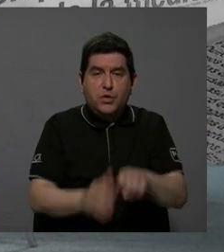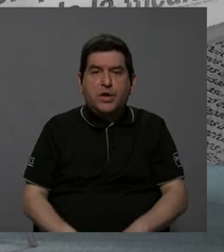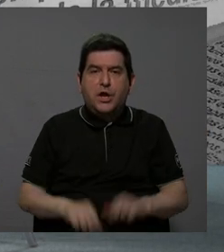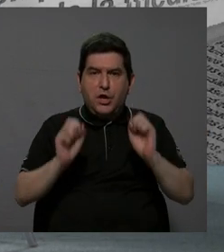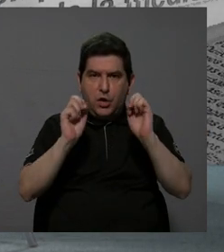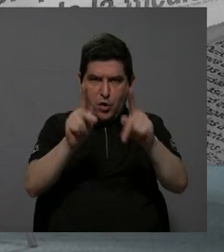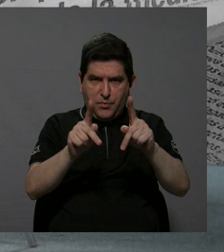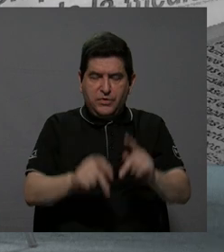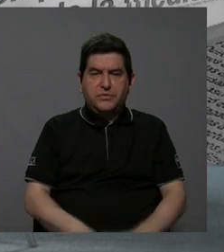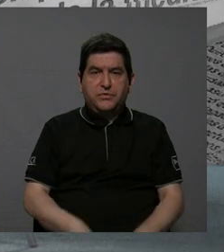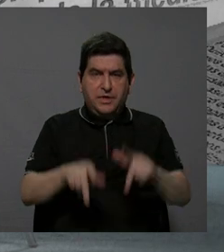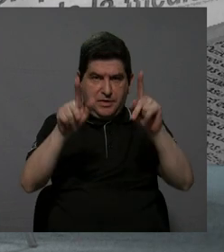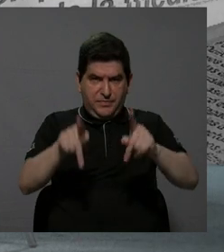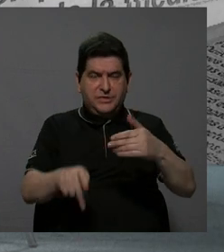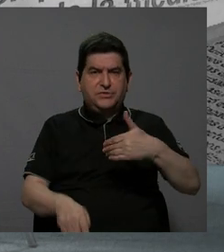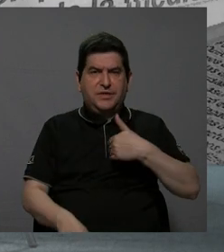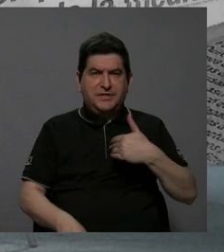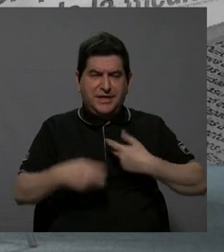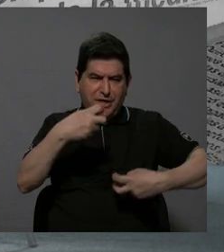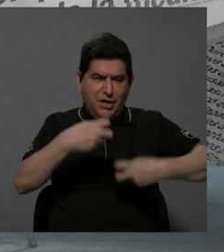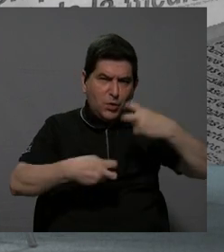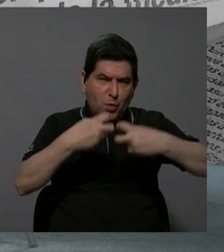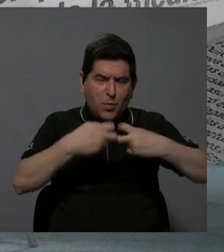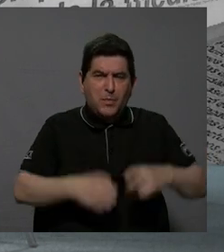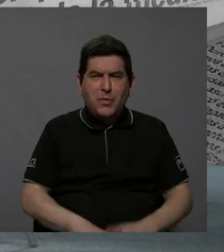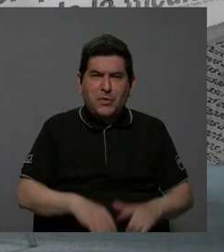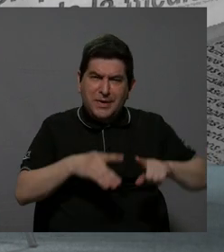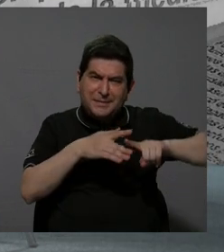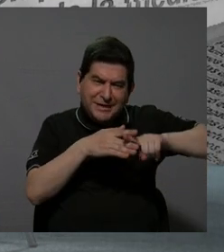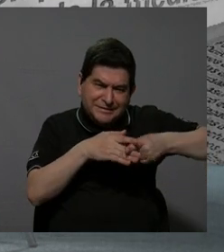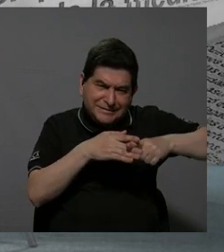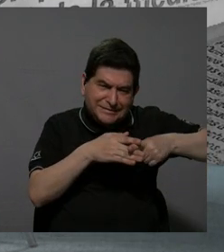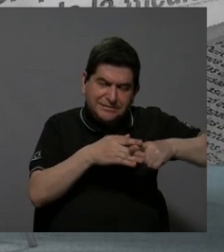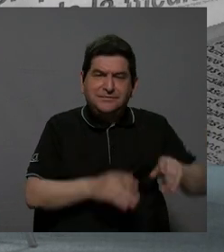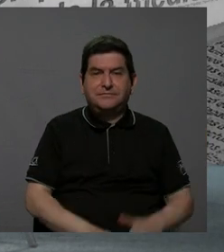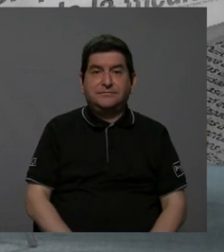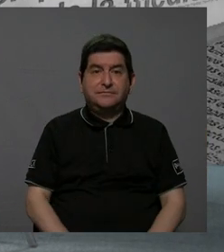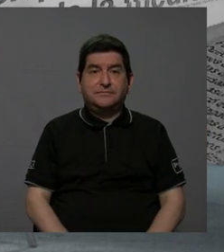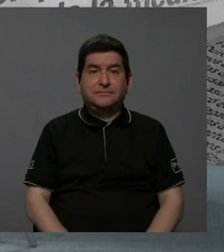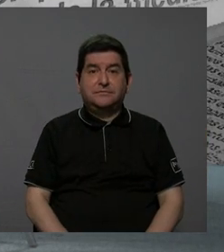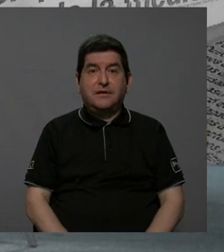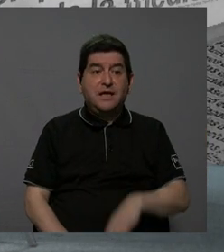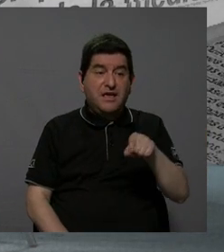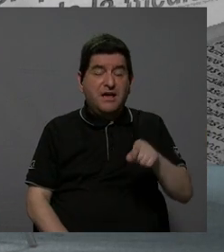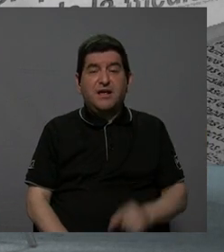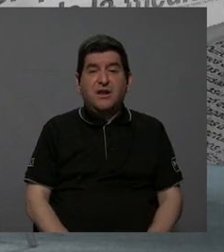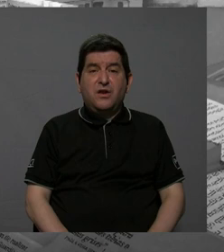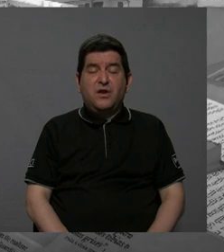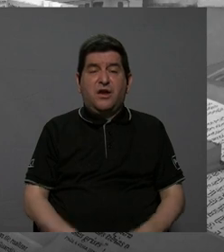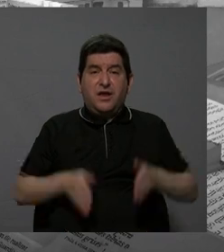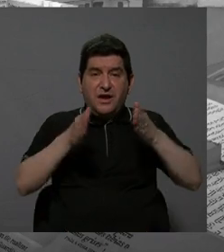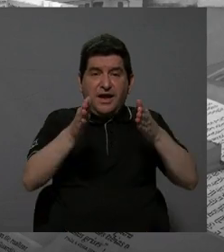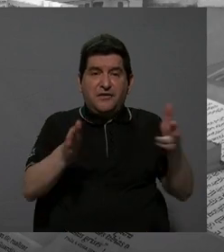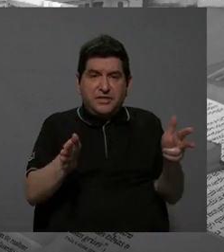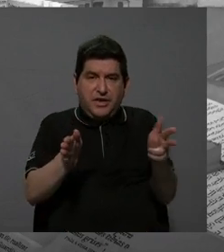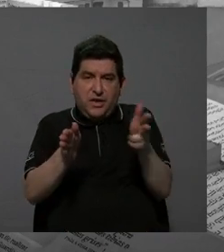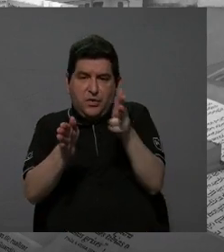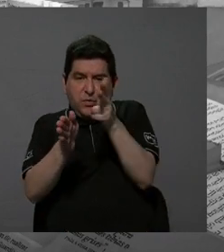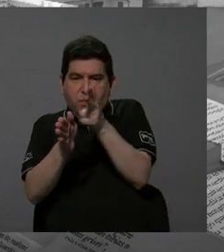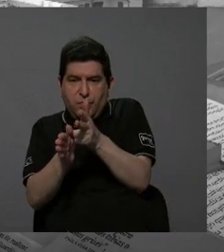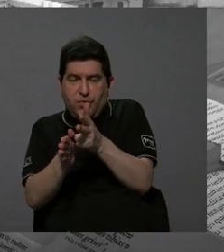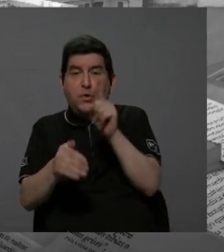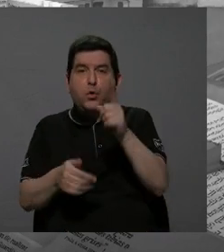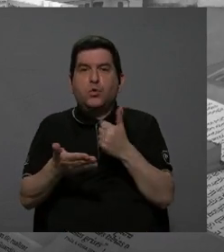posibilidad de que si el usuario tiene un desperfecto mecánico y tiene que, digamos, orillarse, hay un